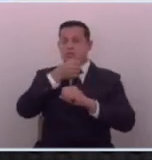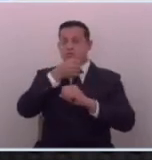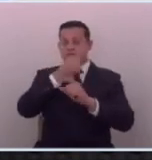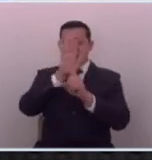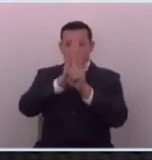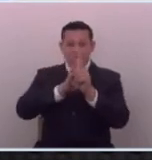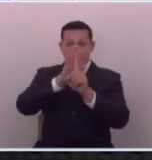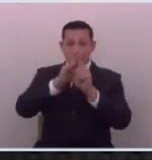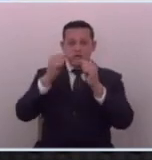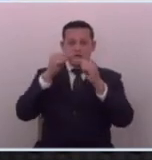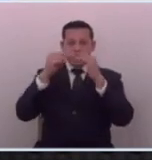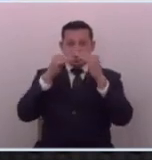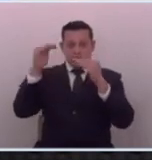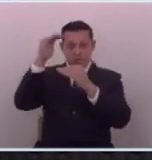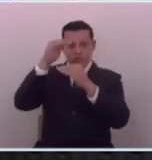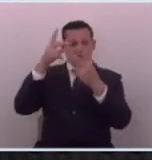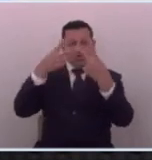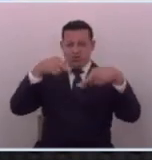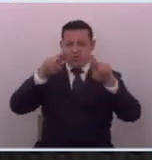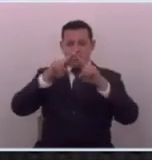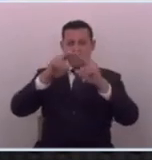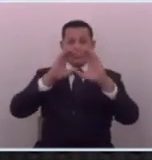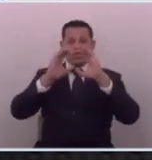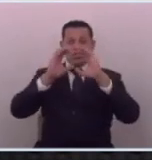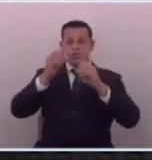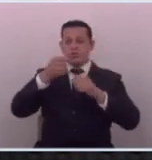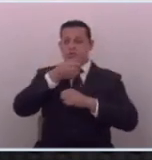por sus jefes que es lo más común en un medio